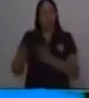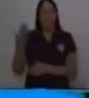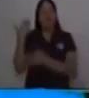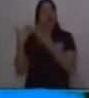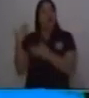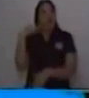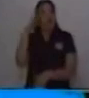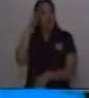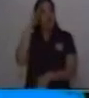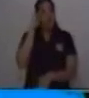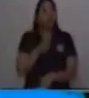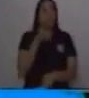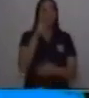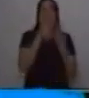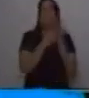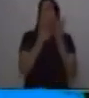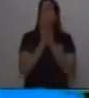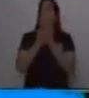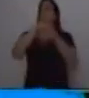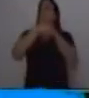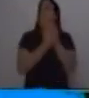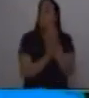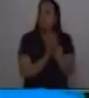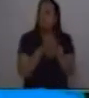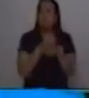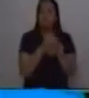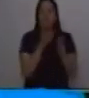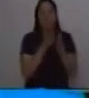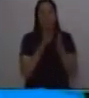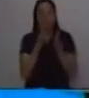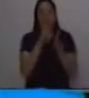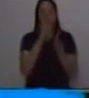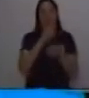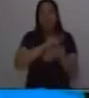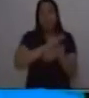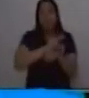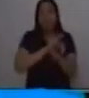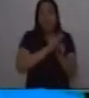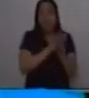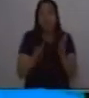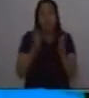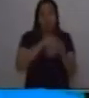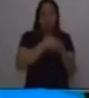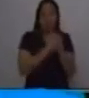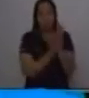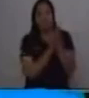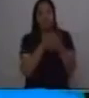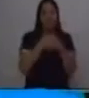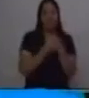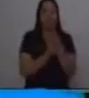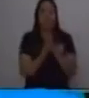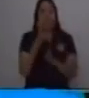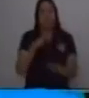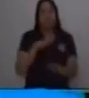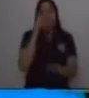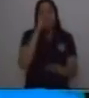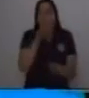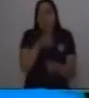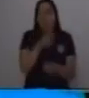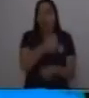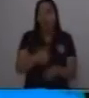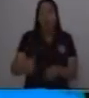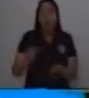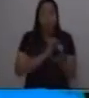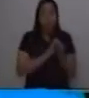recordarte que tienes que lavar tus manos aproximadamente durante 20 segundos, solo que dura una canción. Si no tienes agua y jabón cerca de ti,